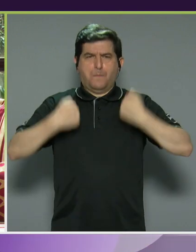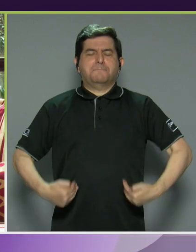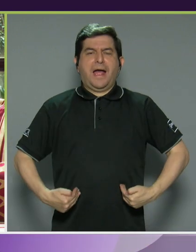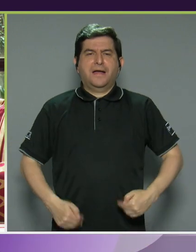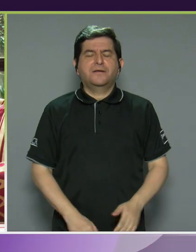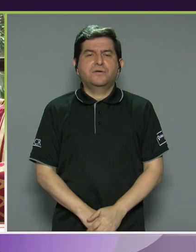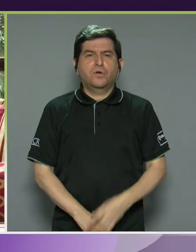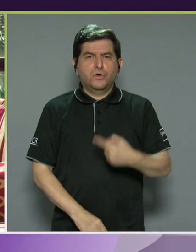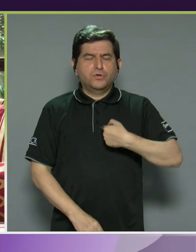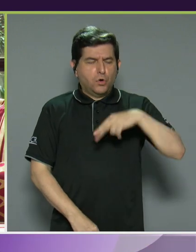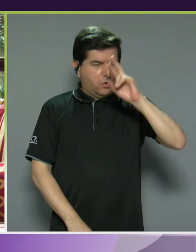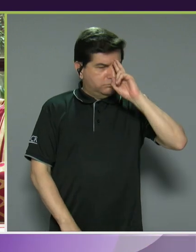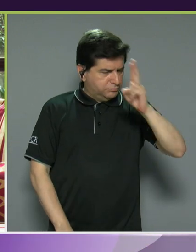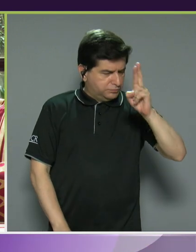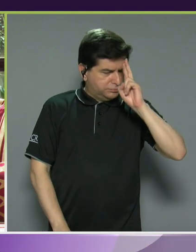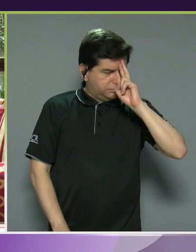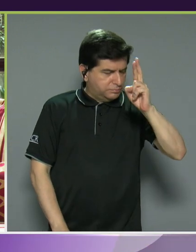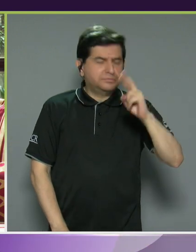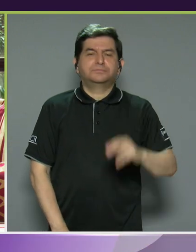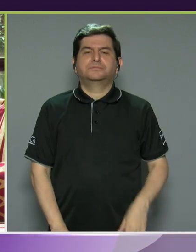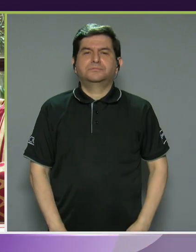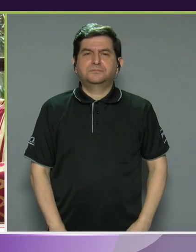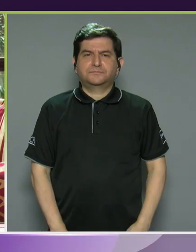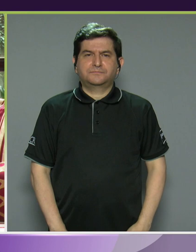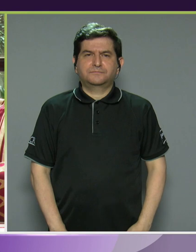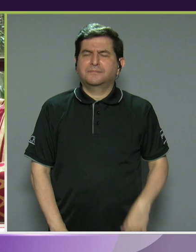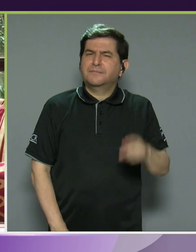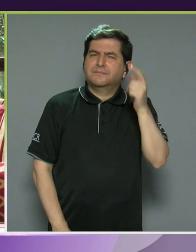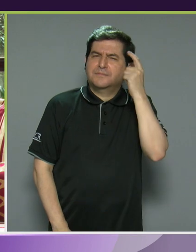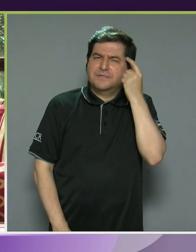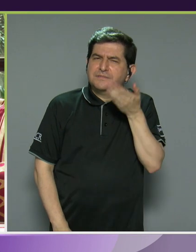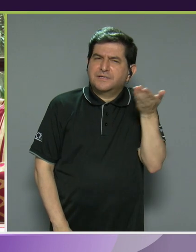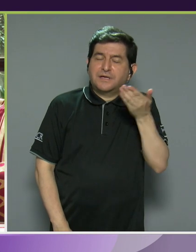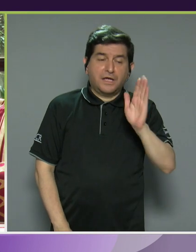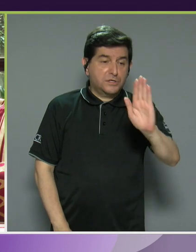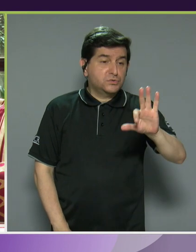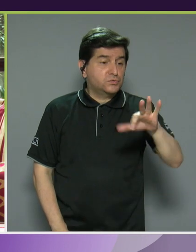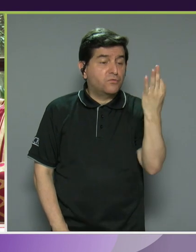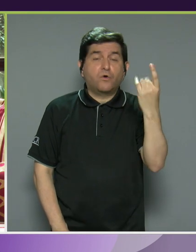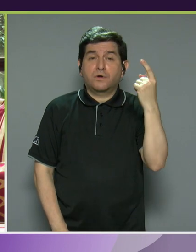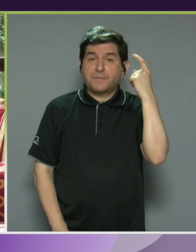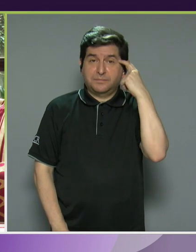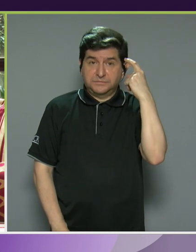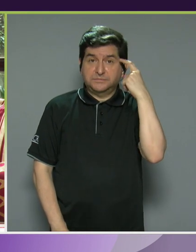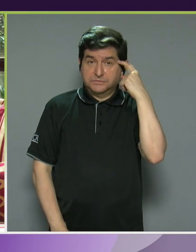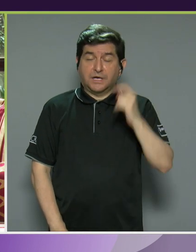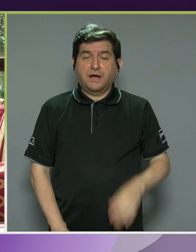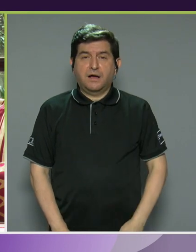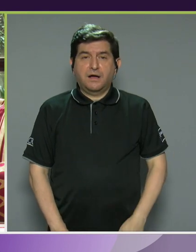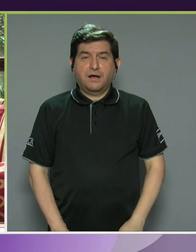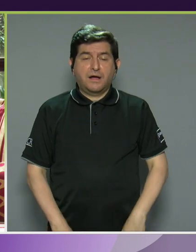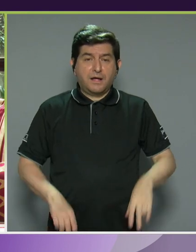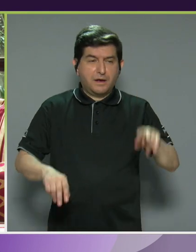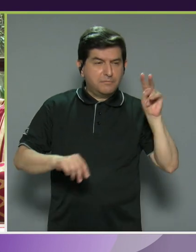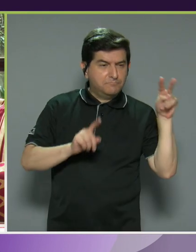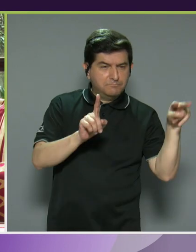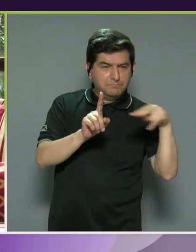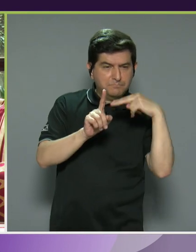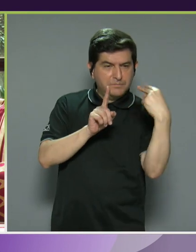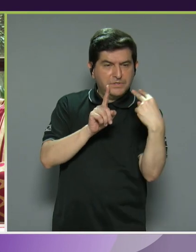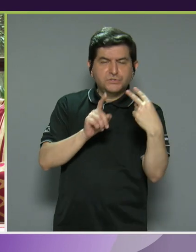a tener un mayor respeto por su forma de pensar, de mirar la vida,